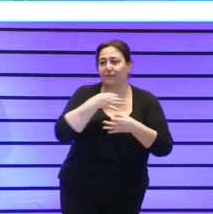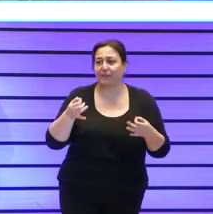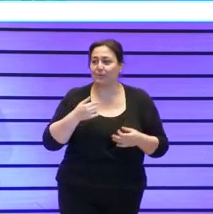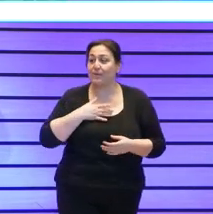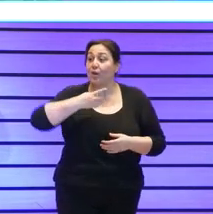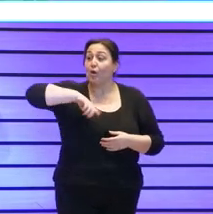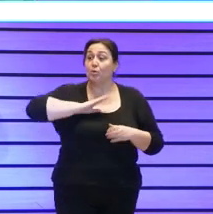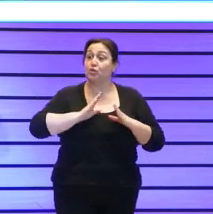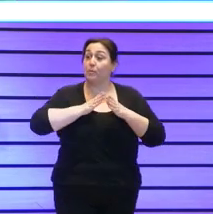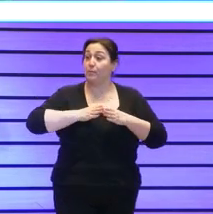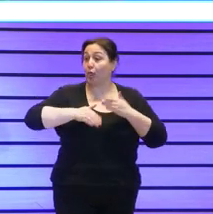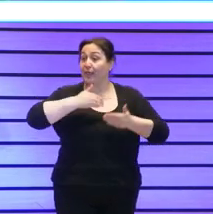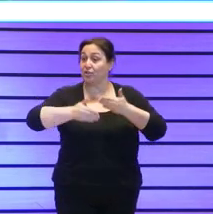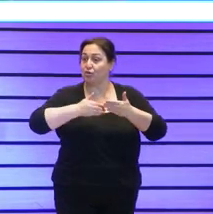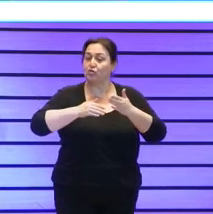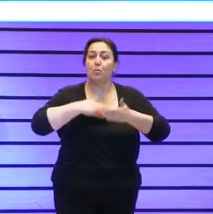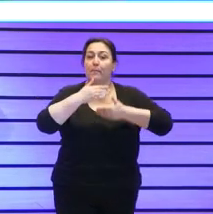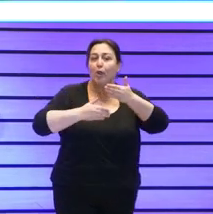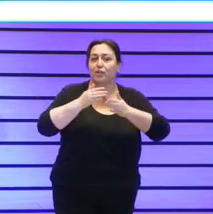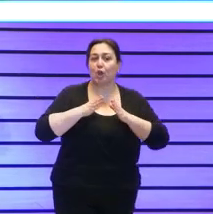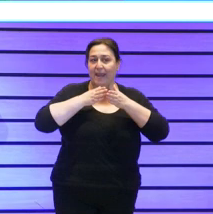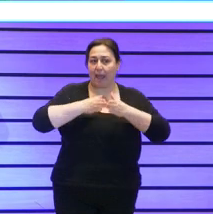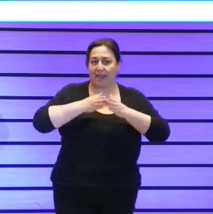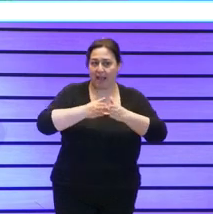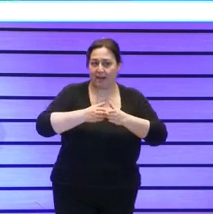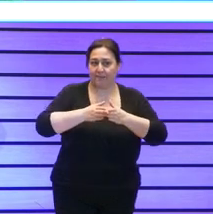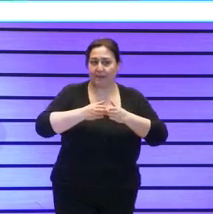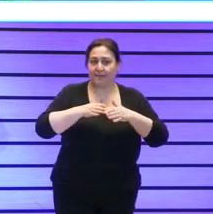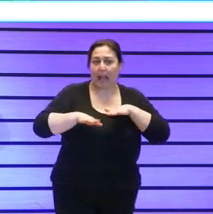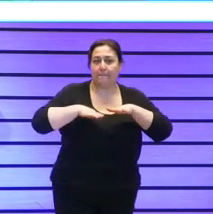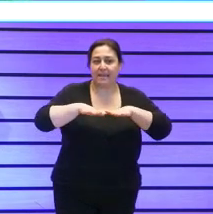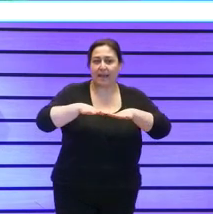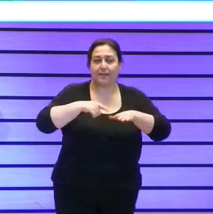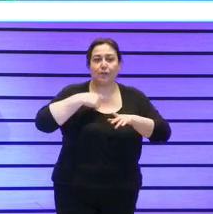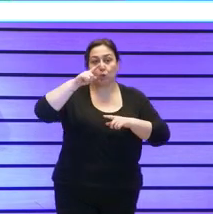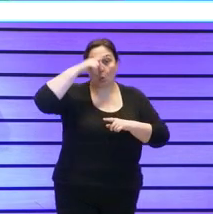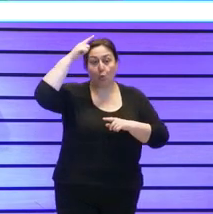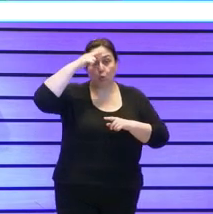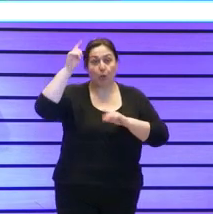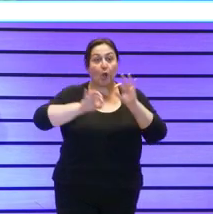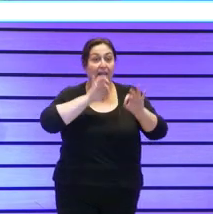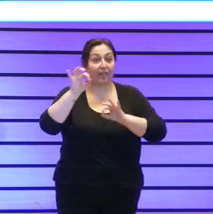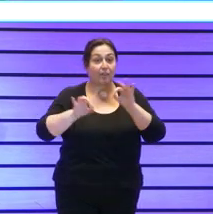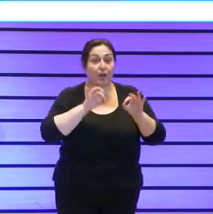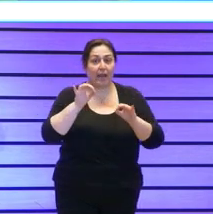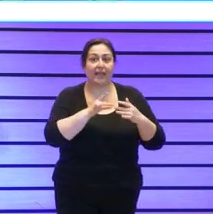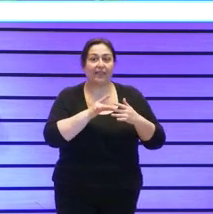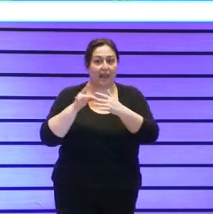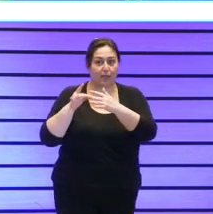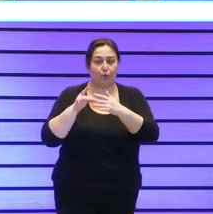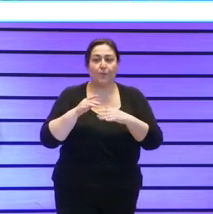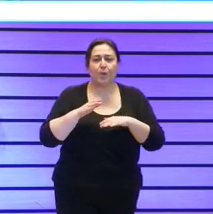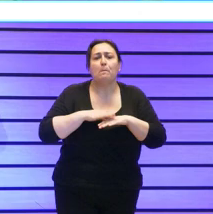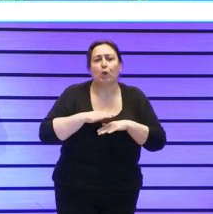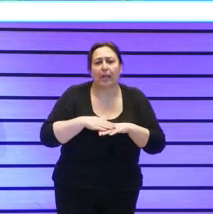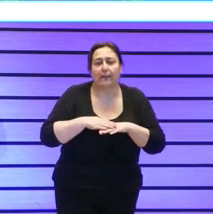es un proceso de navegar de transitar la cultura organizacional y el liderazgo ¿por qué? porque uno de